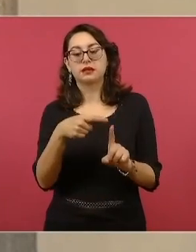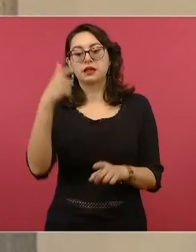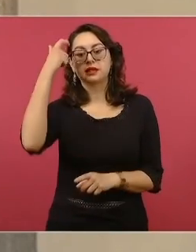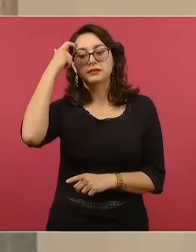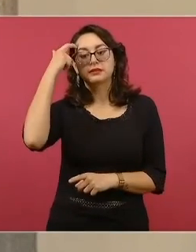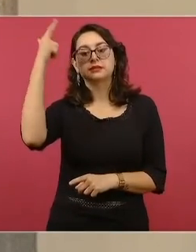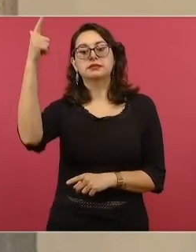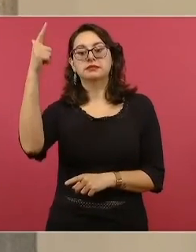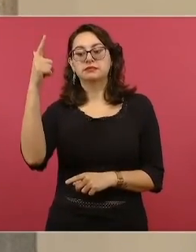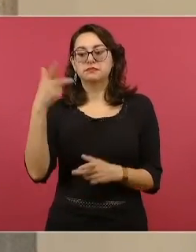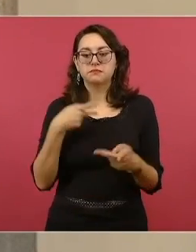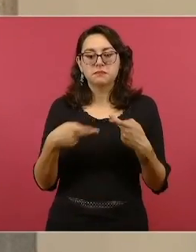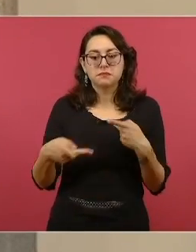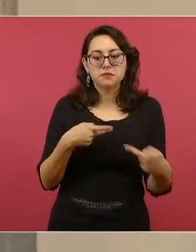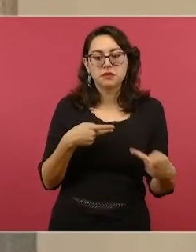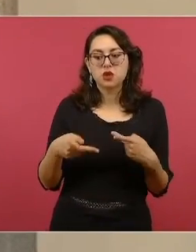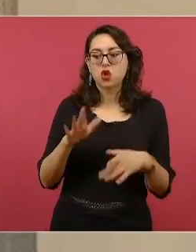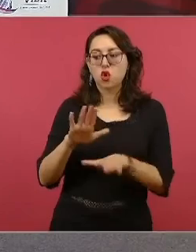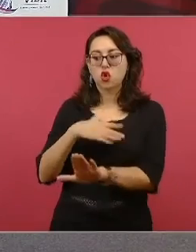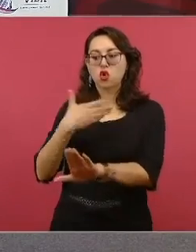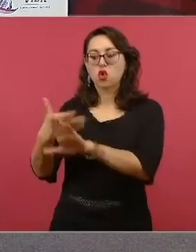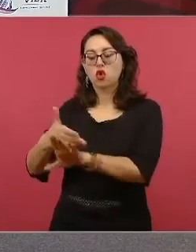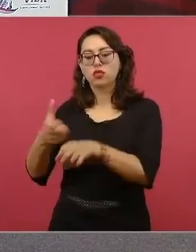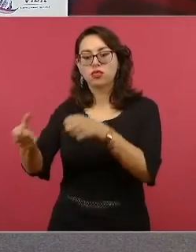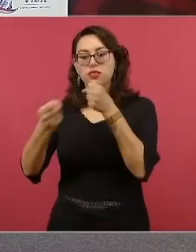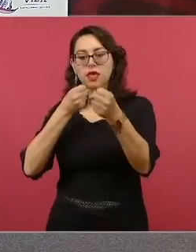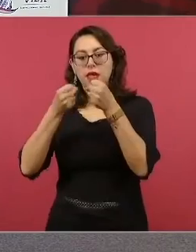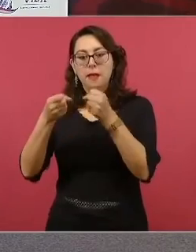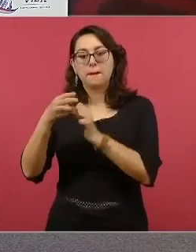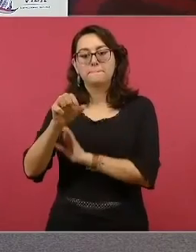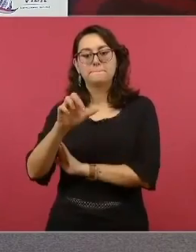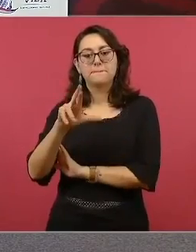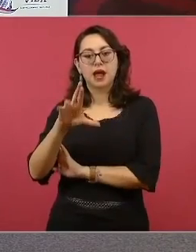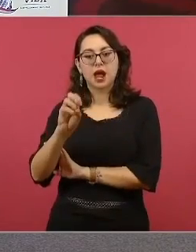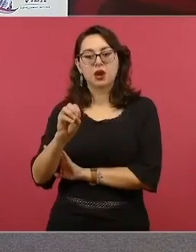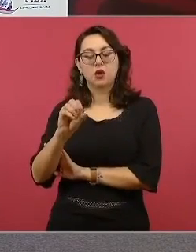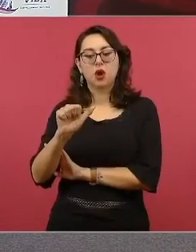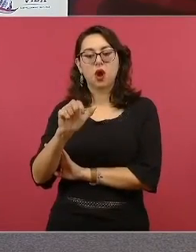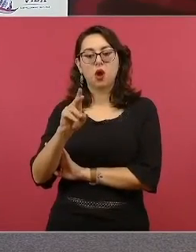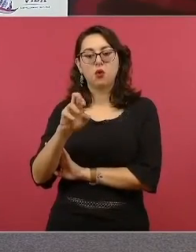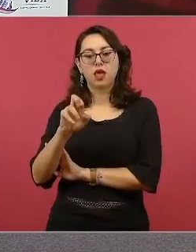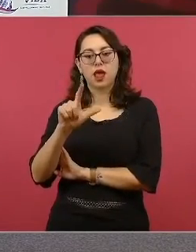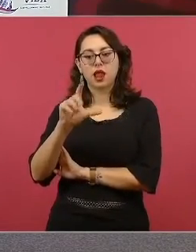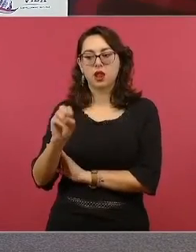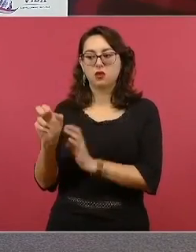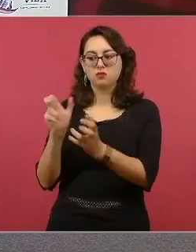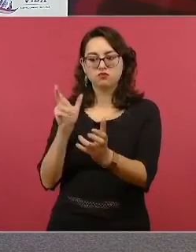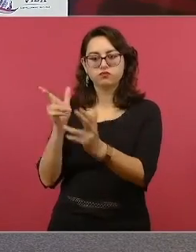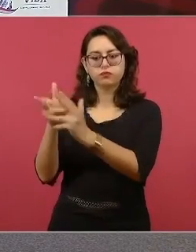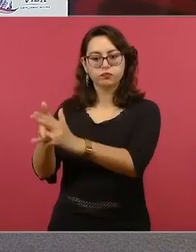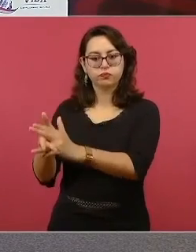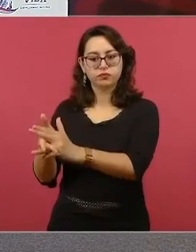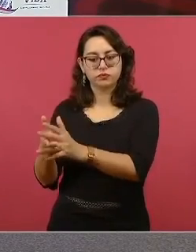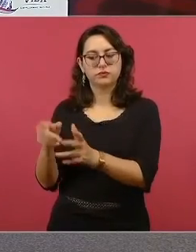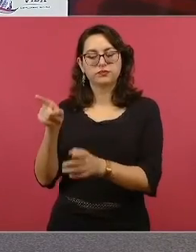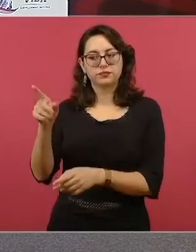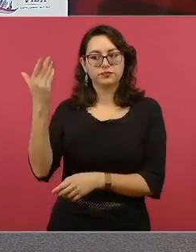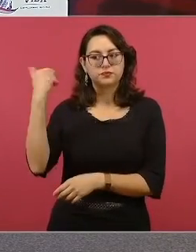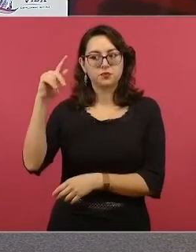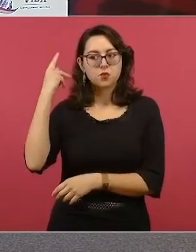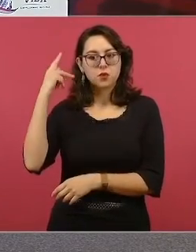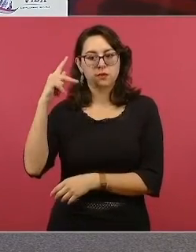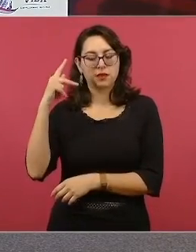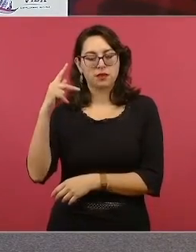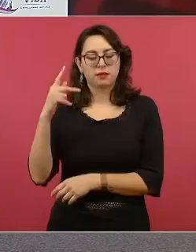del asesinato del periodista Marco Aurelio Ramírez Hernández. Este hecho ocurrió en Tehuacán, Puebla, el pasado